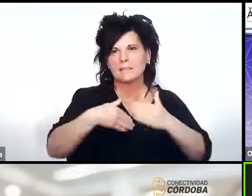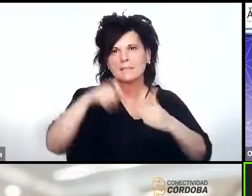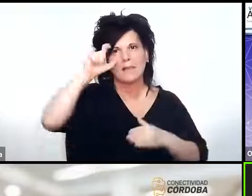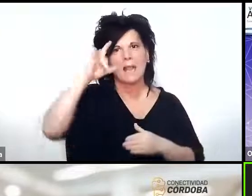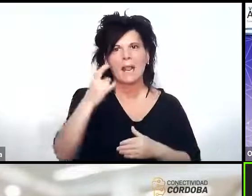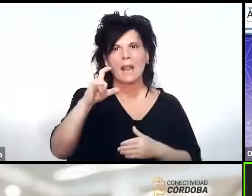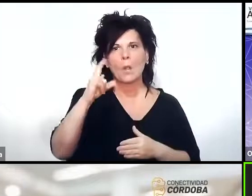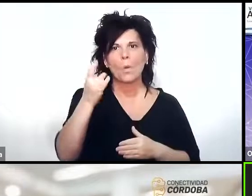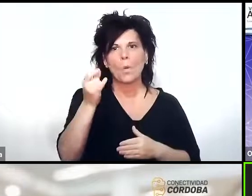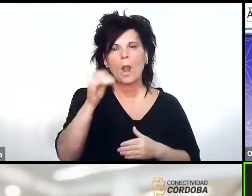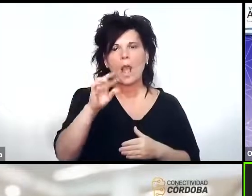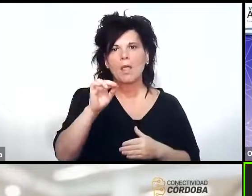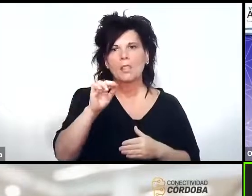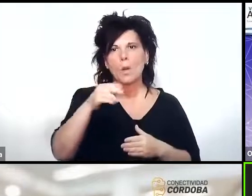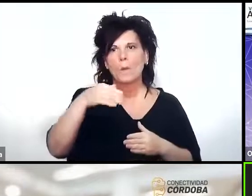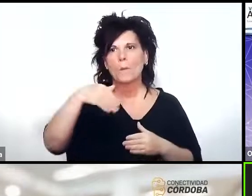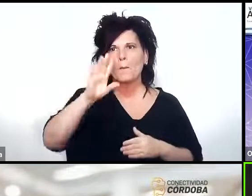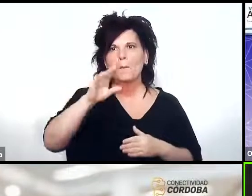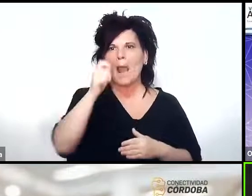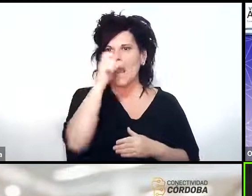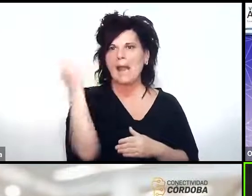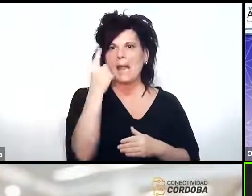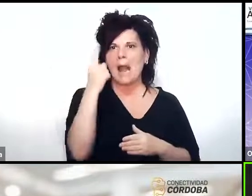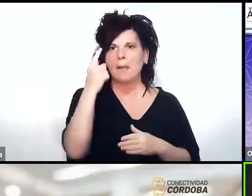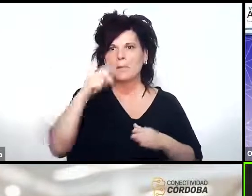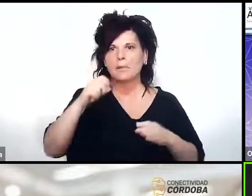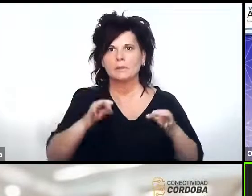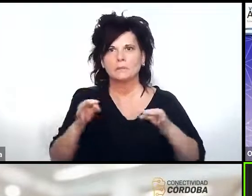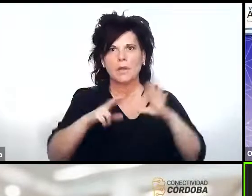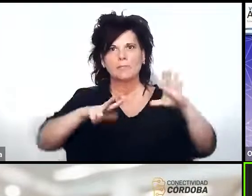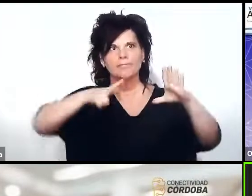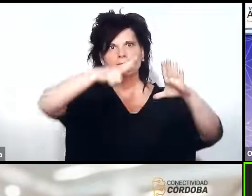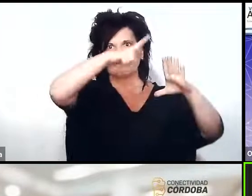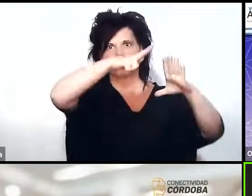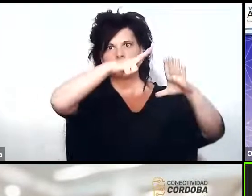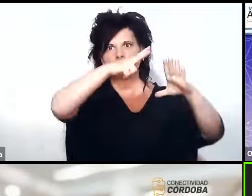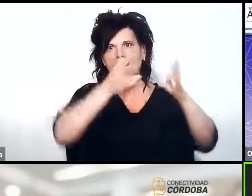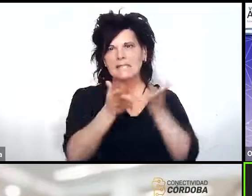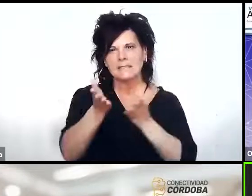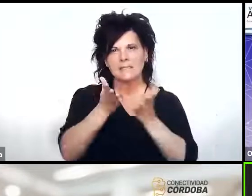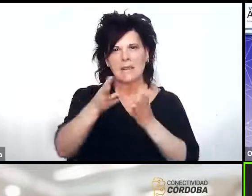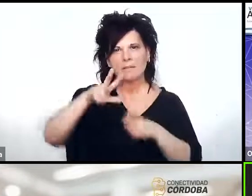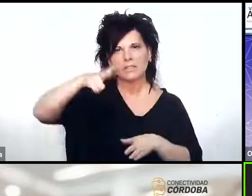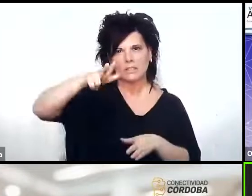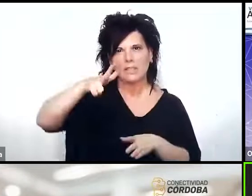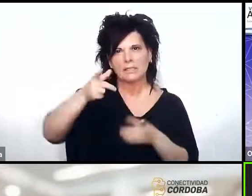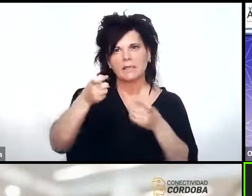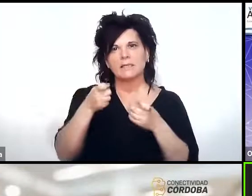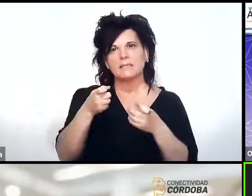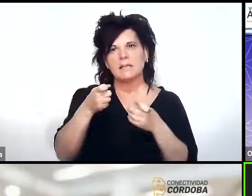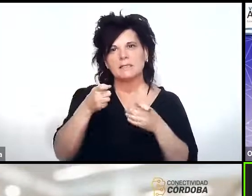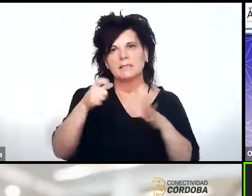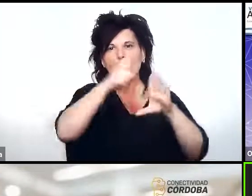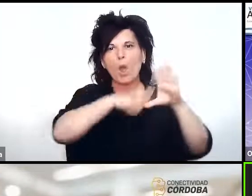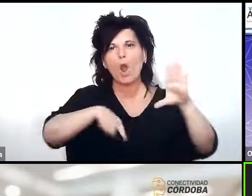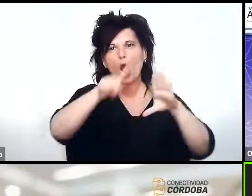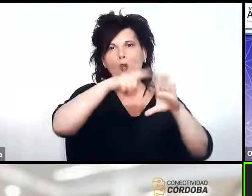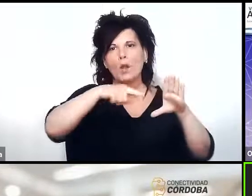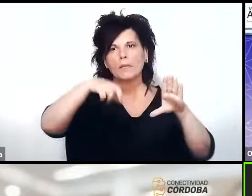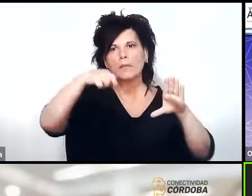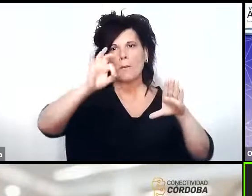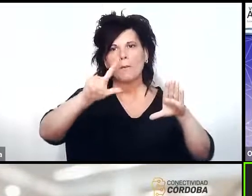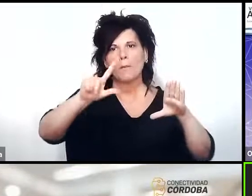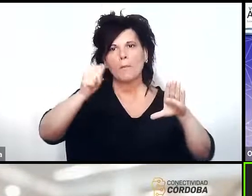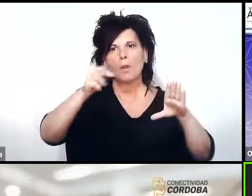va a llegar a esa órbita pero ahora hay muchos servicios satelitales que necesitan órbitas polares entonces Argentina tiene